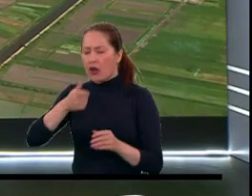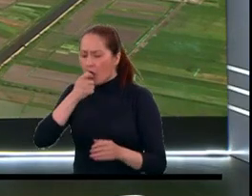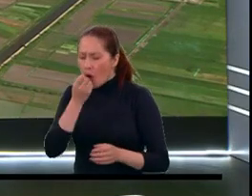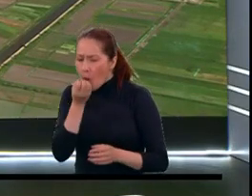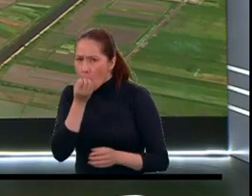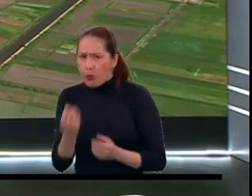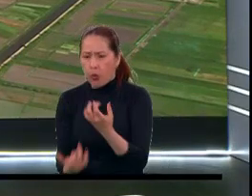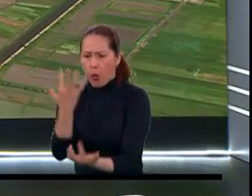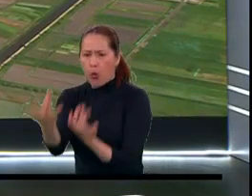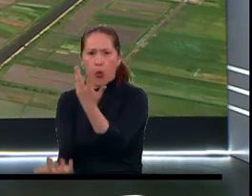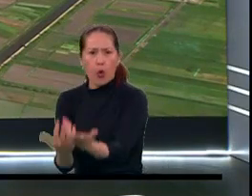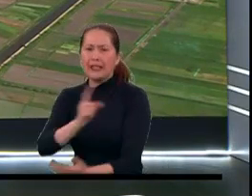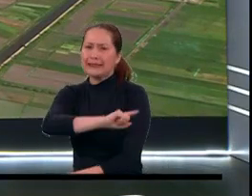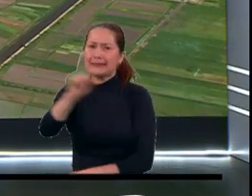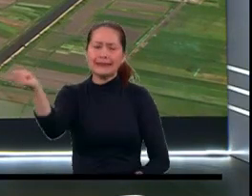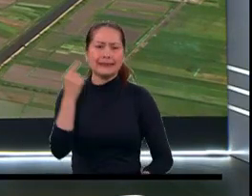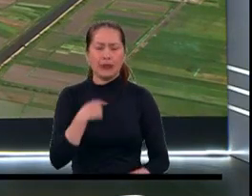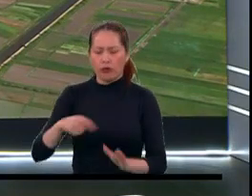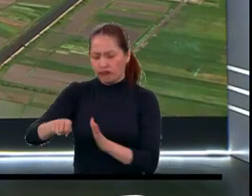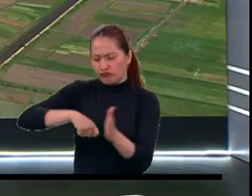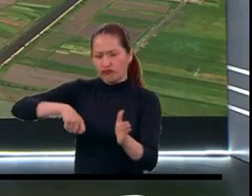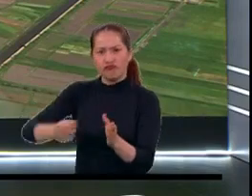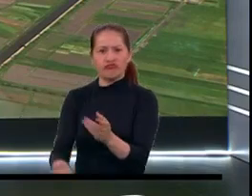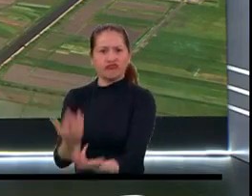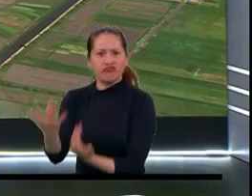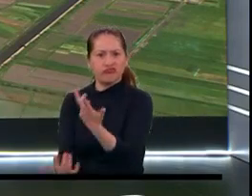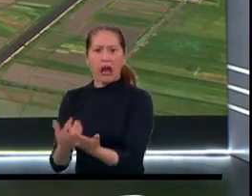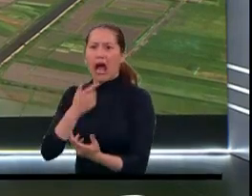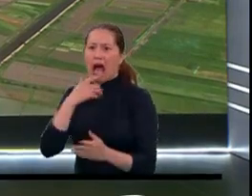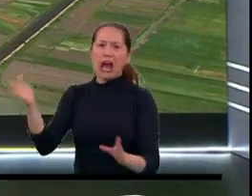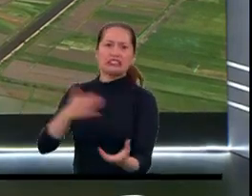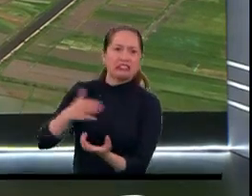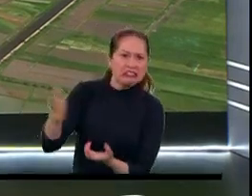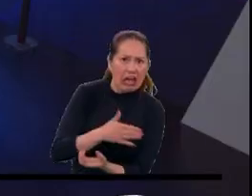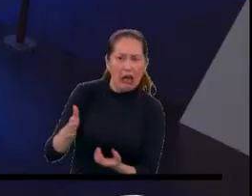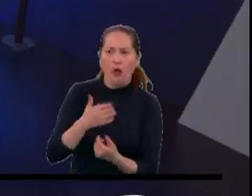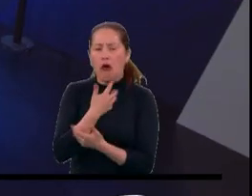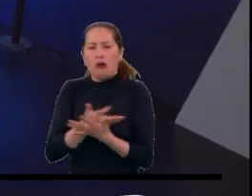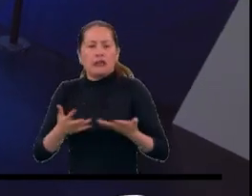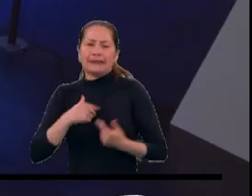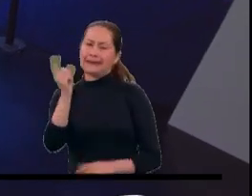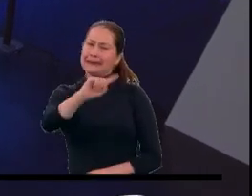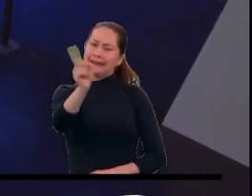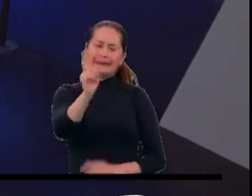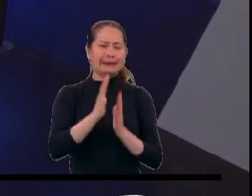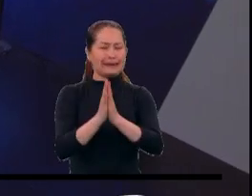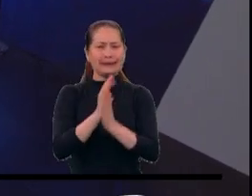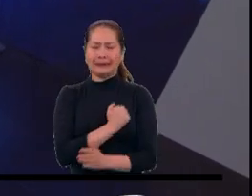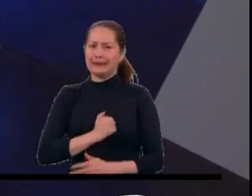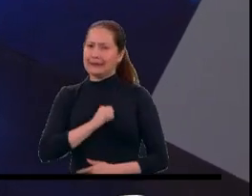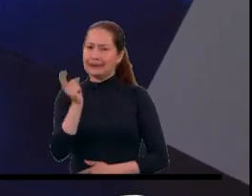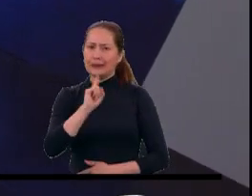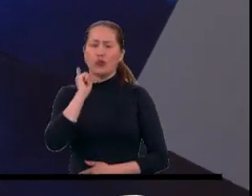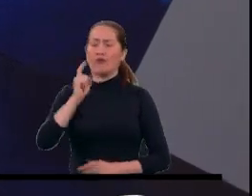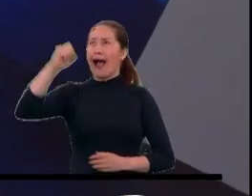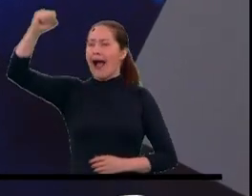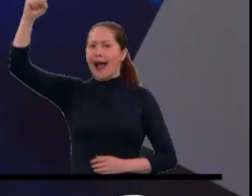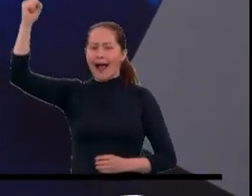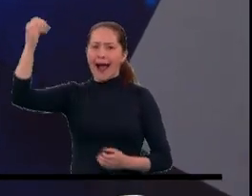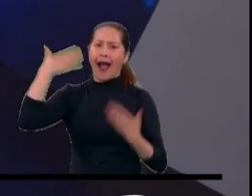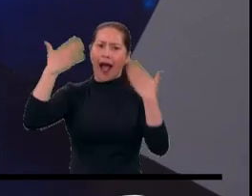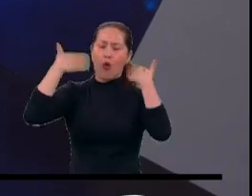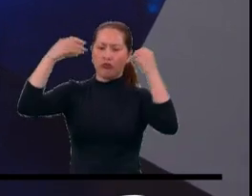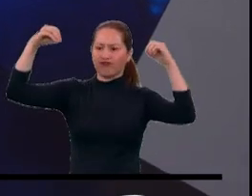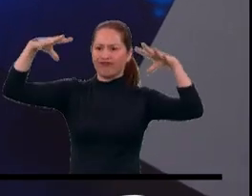las quemas. Vamos a hablar en detalle de lo que está pasando y para eso nos conectamos con el gobernador de Cundinamarca, Nicolás García. Gobernador, bienvenido.